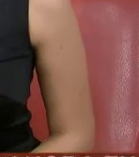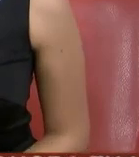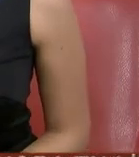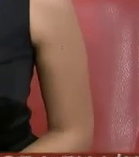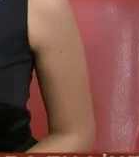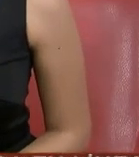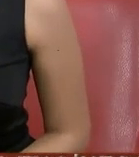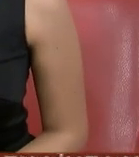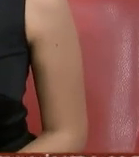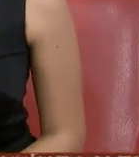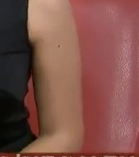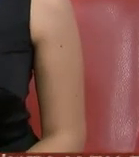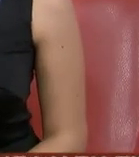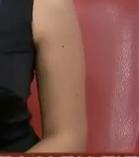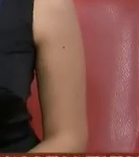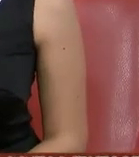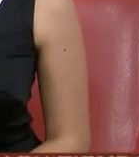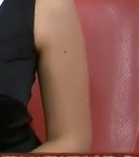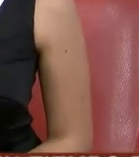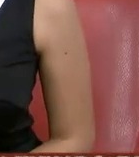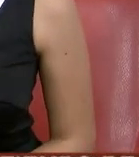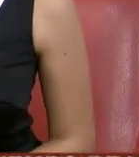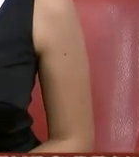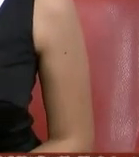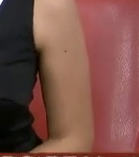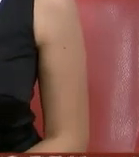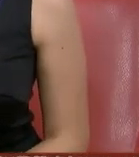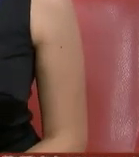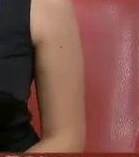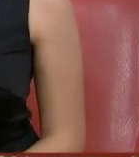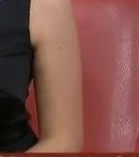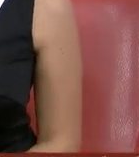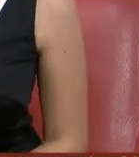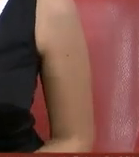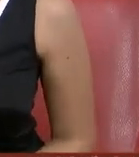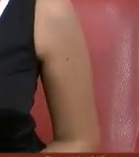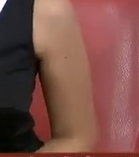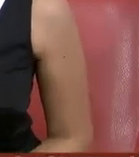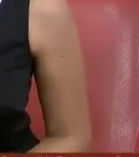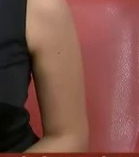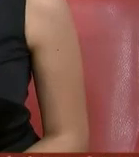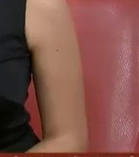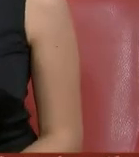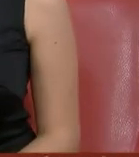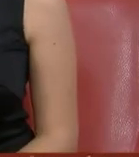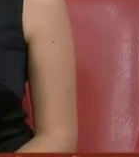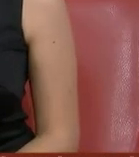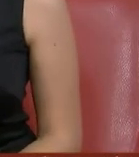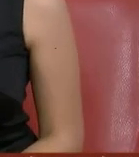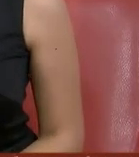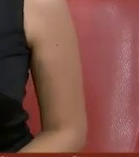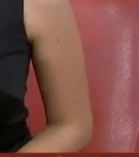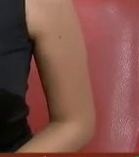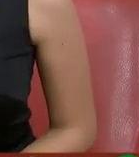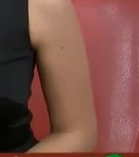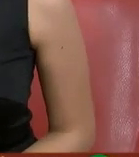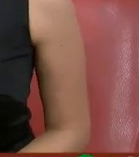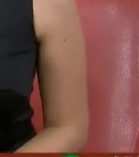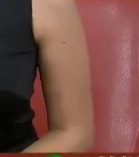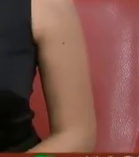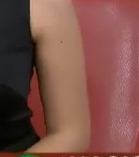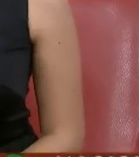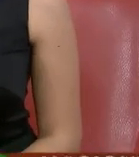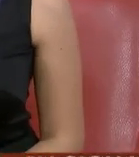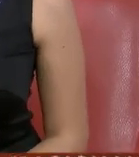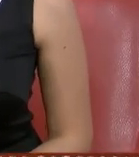mi querida Pati mi querido Omar el gusto por supuesto es todo mío de estar de regreso aquí en el estudio de México al día después de una